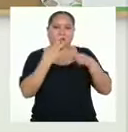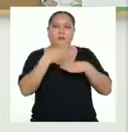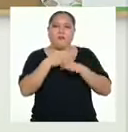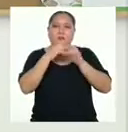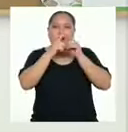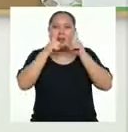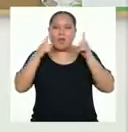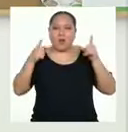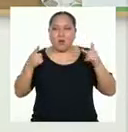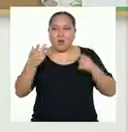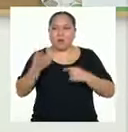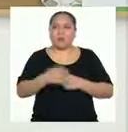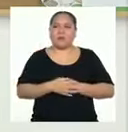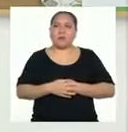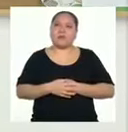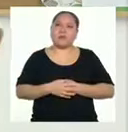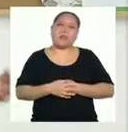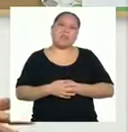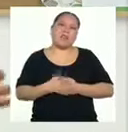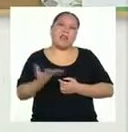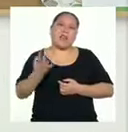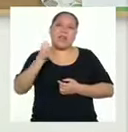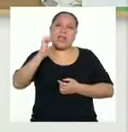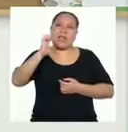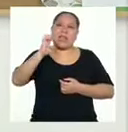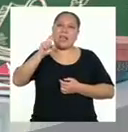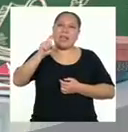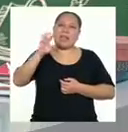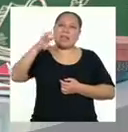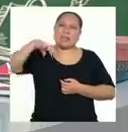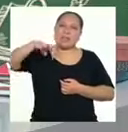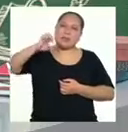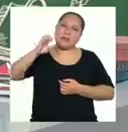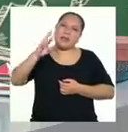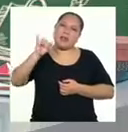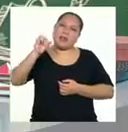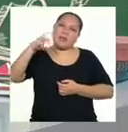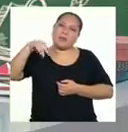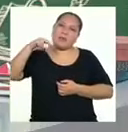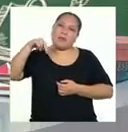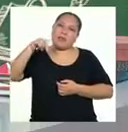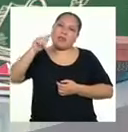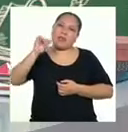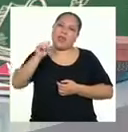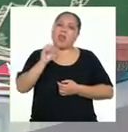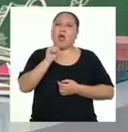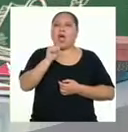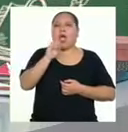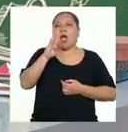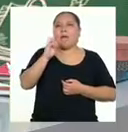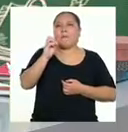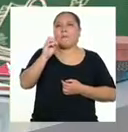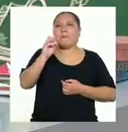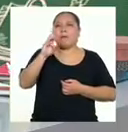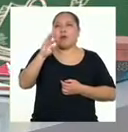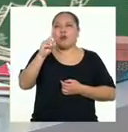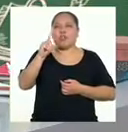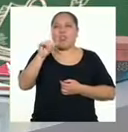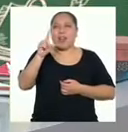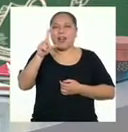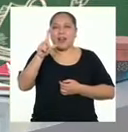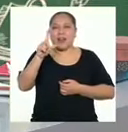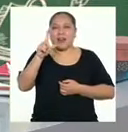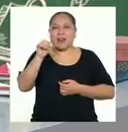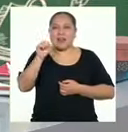¿qué me dices de palabras como experimentar o abordarlas? Mmm, está en lo cierto. Acabo de darme cuenta que tampoco